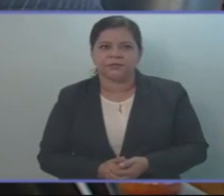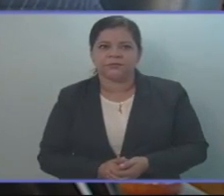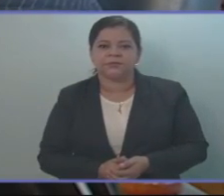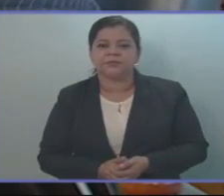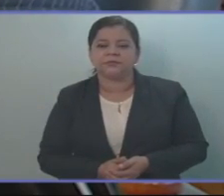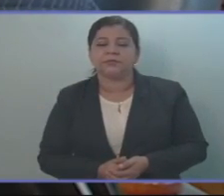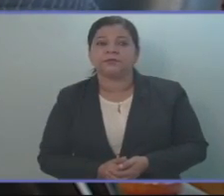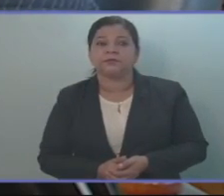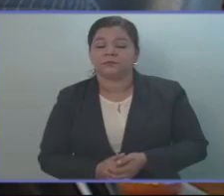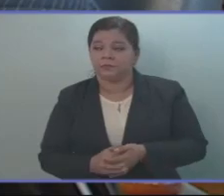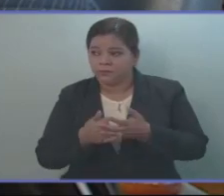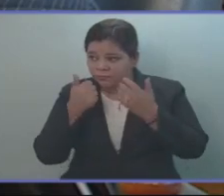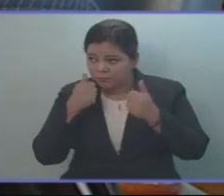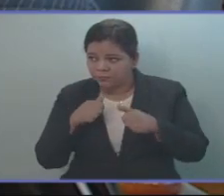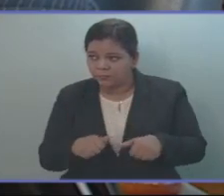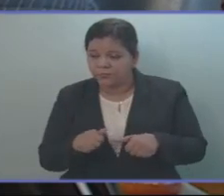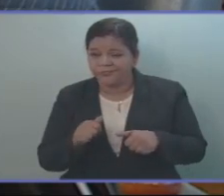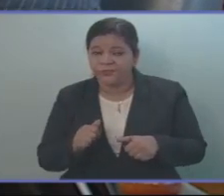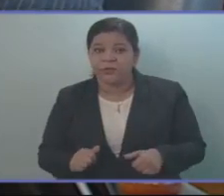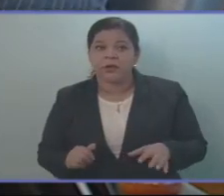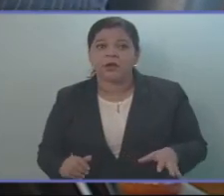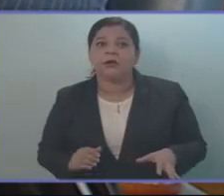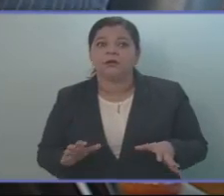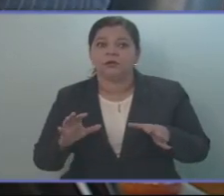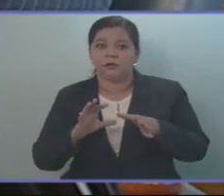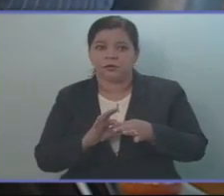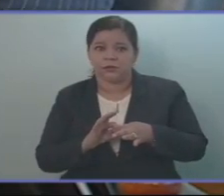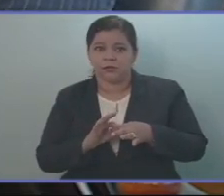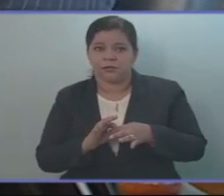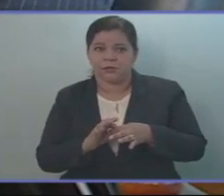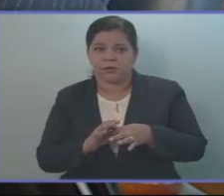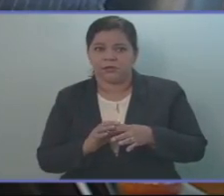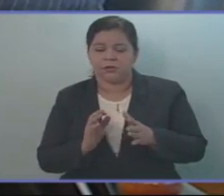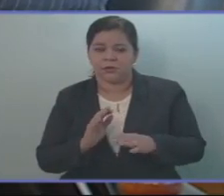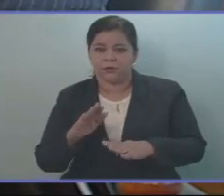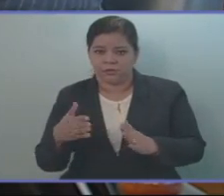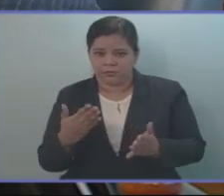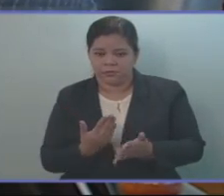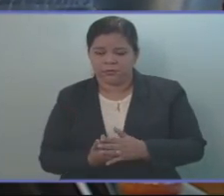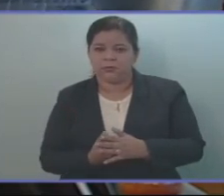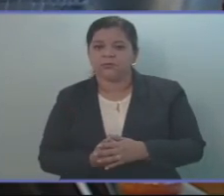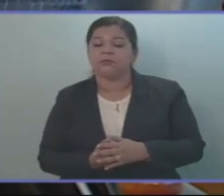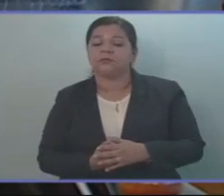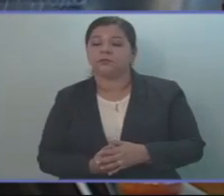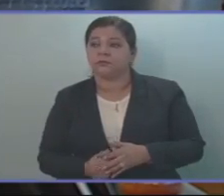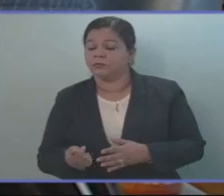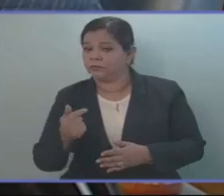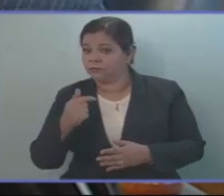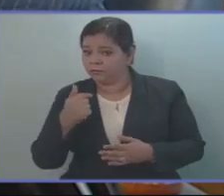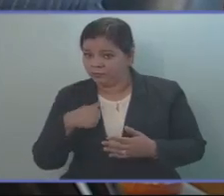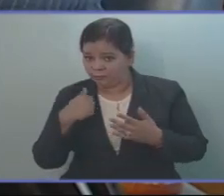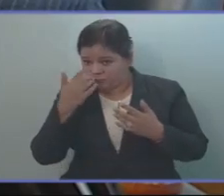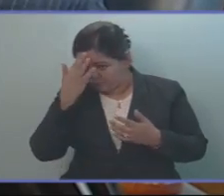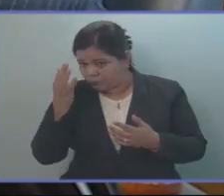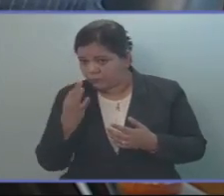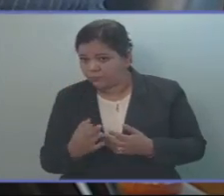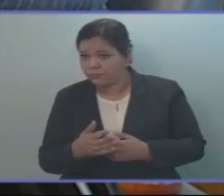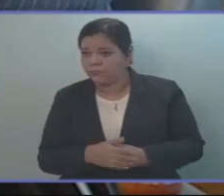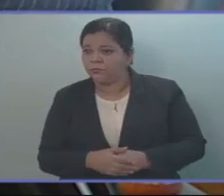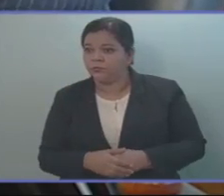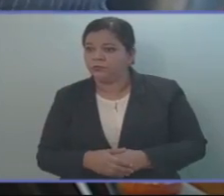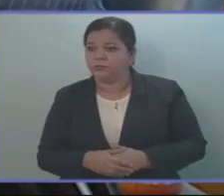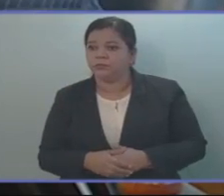y reflexiones de momento, actitudes no convenientes que